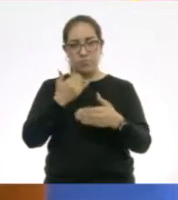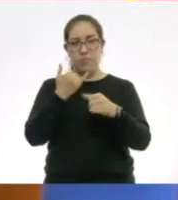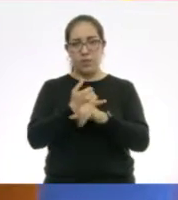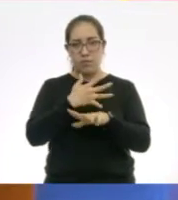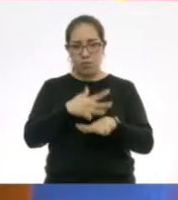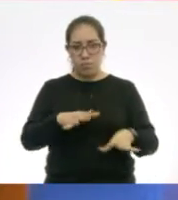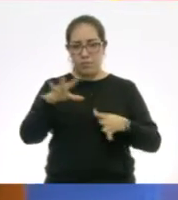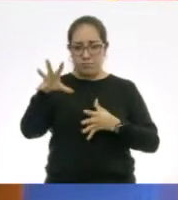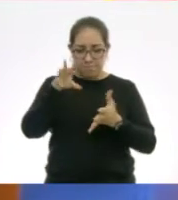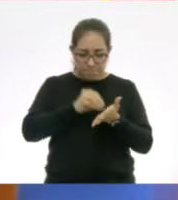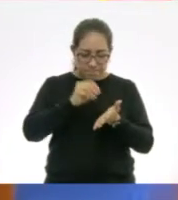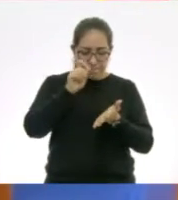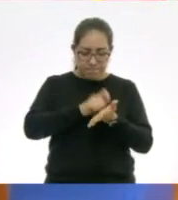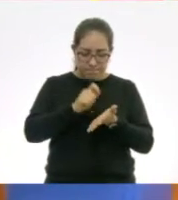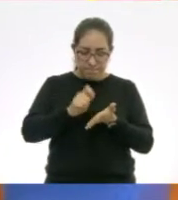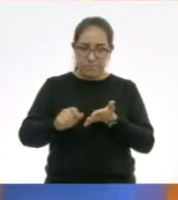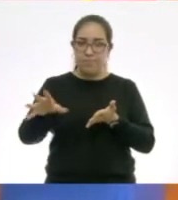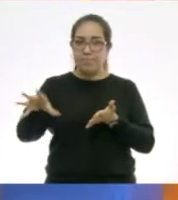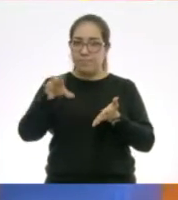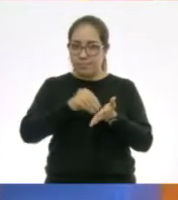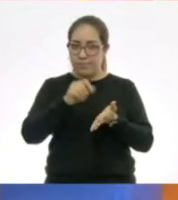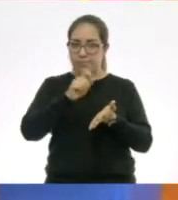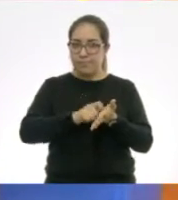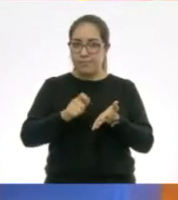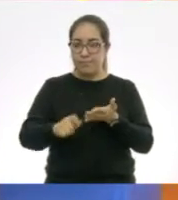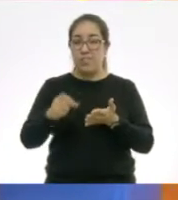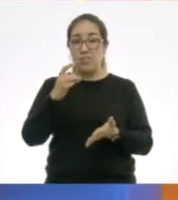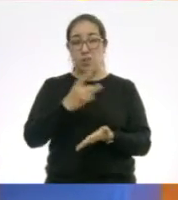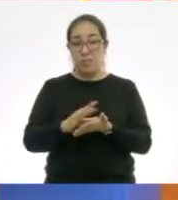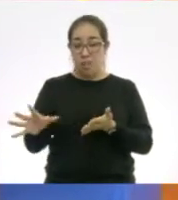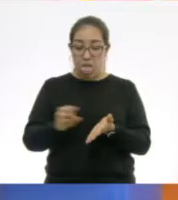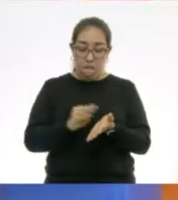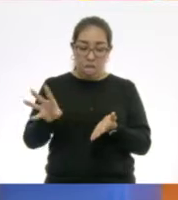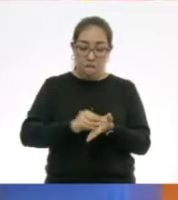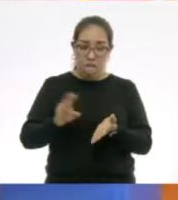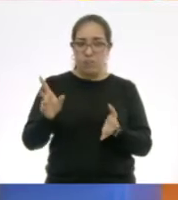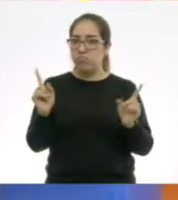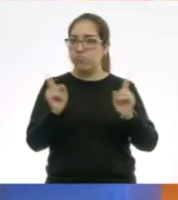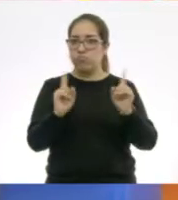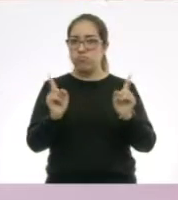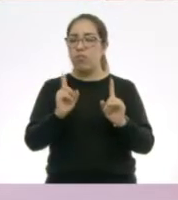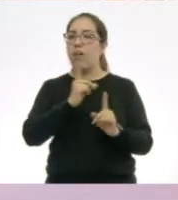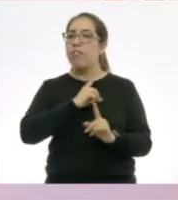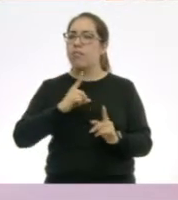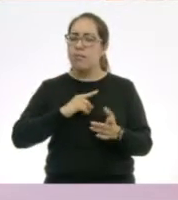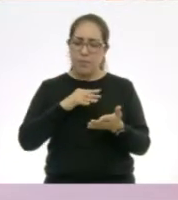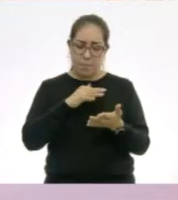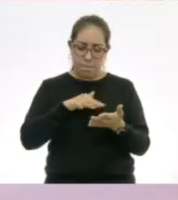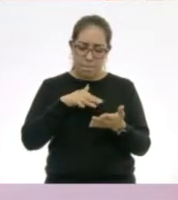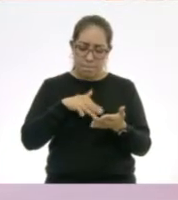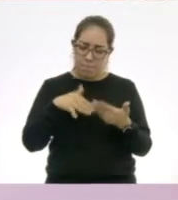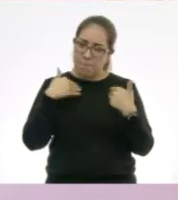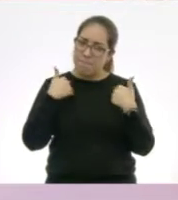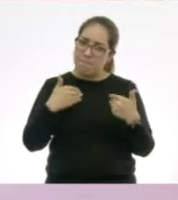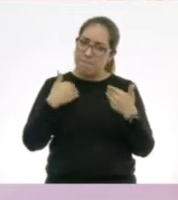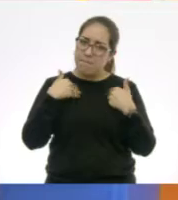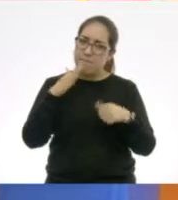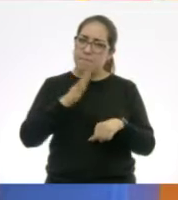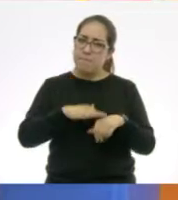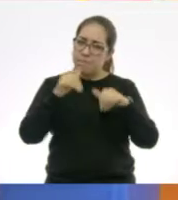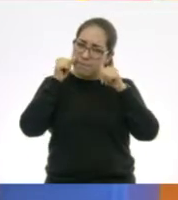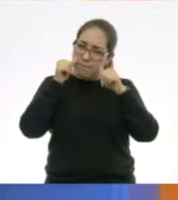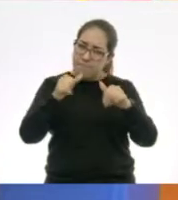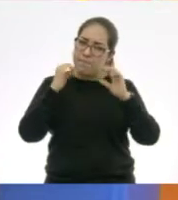porque la tenemos que seleccionar. No es leer y copiar nada más, sino entender la información y poner muy